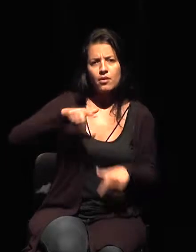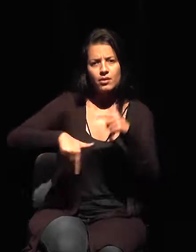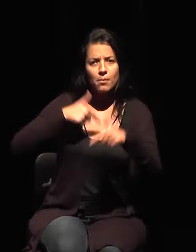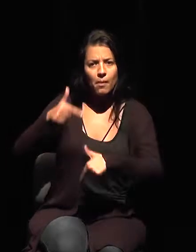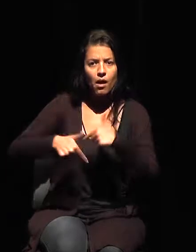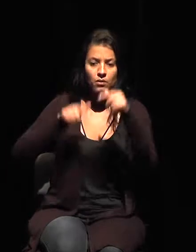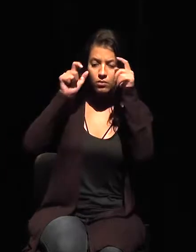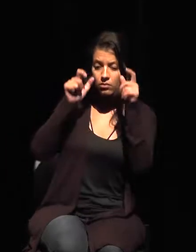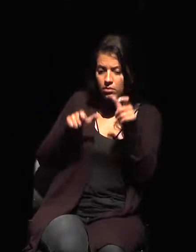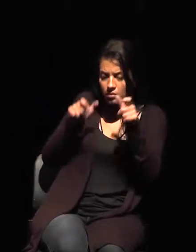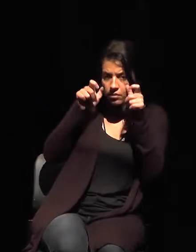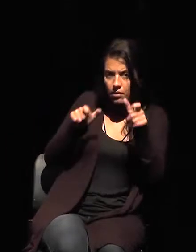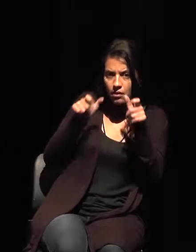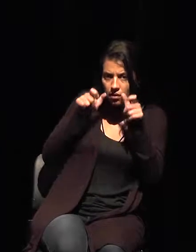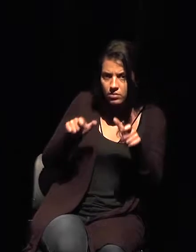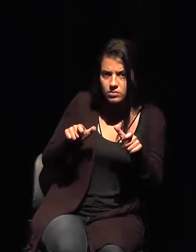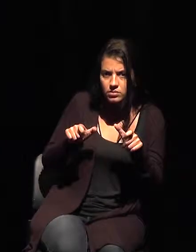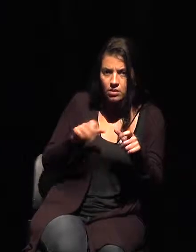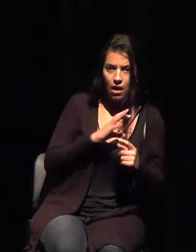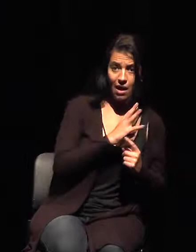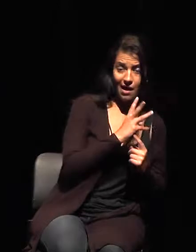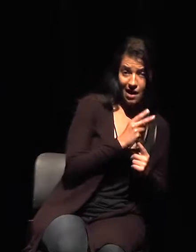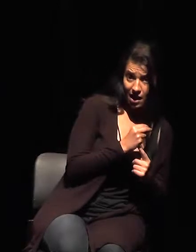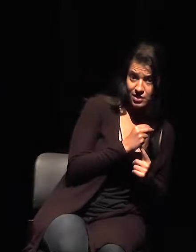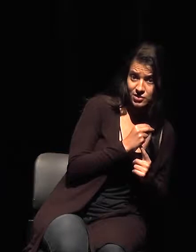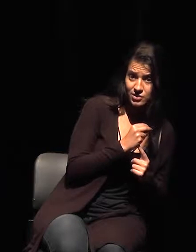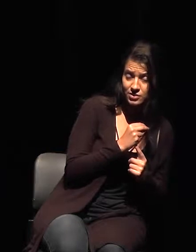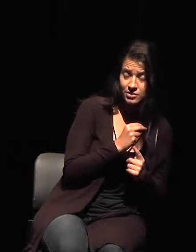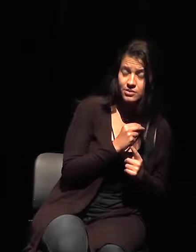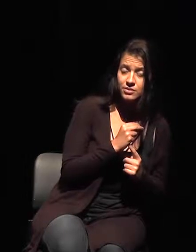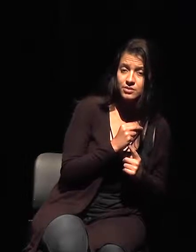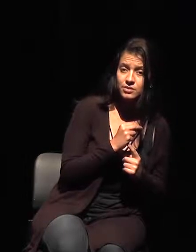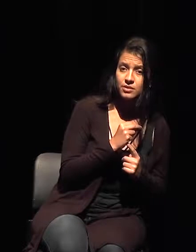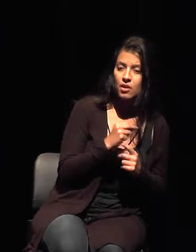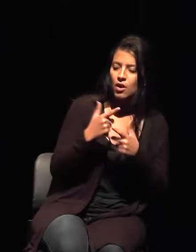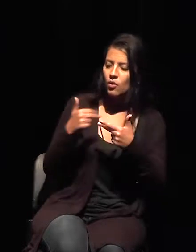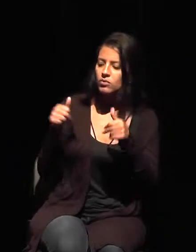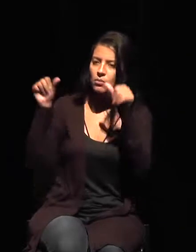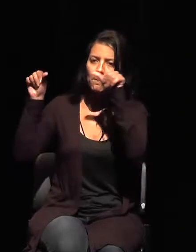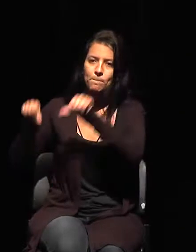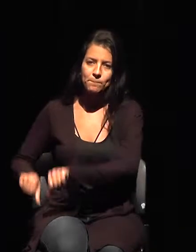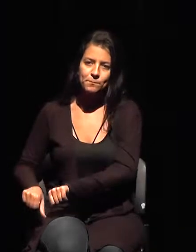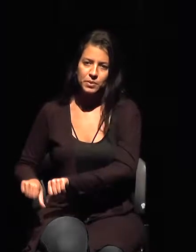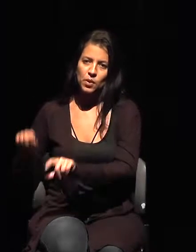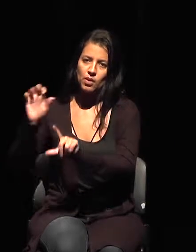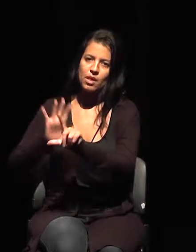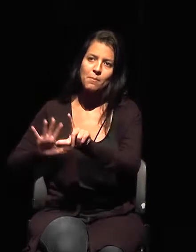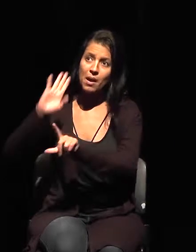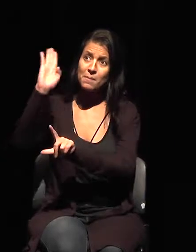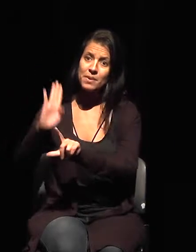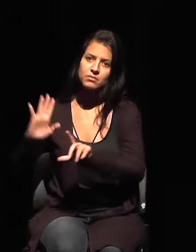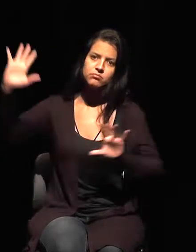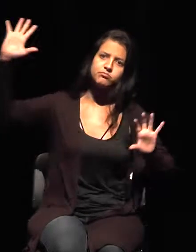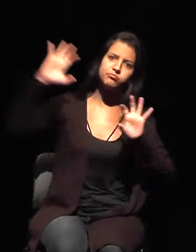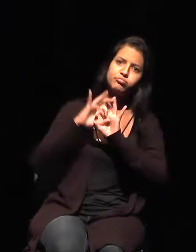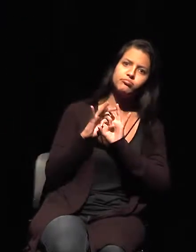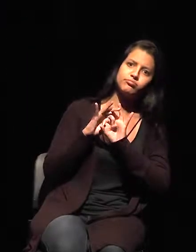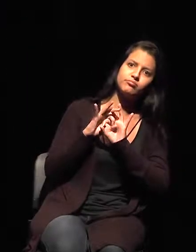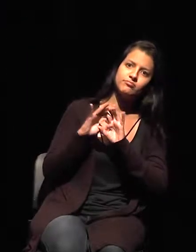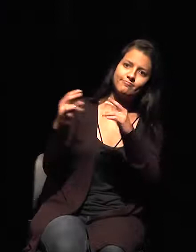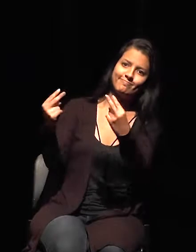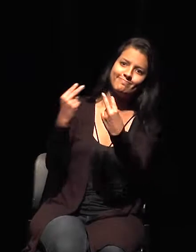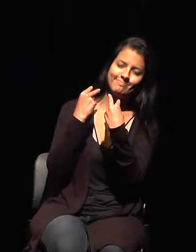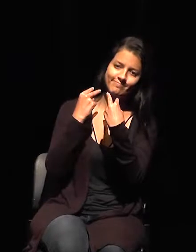vinculado a lo que hay de peor en el arte, en la imagen de Brasil. O sea, me pongo a pensar que